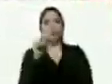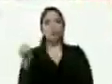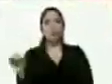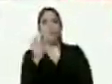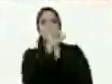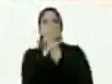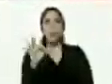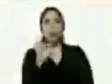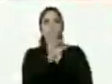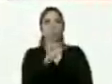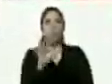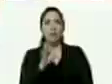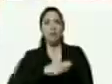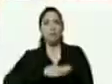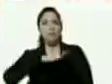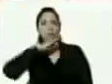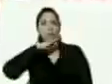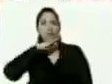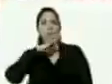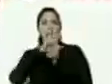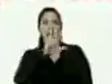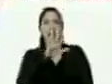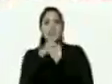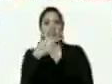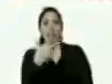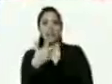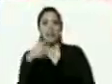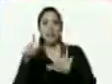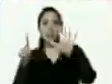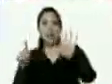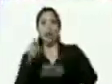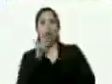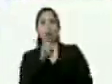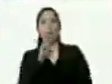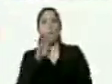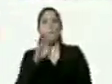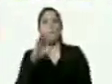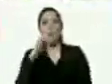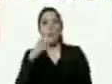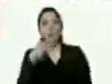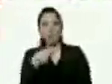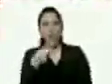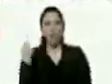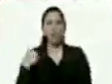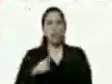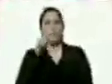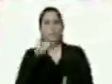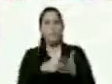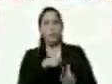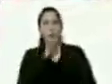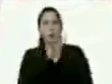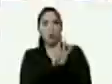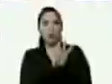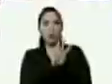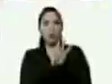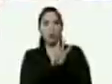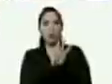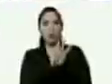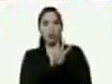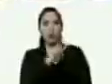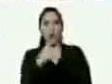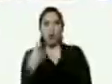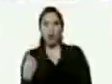ya 536 VCH tenemos 1.401